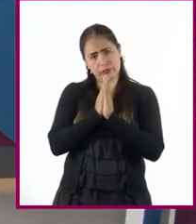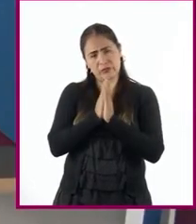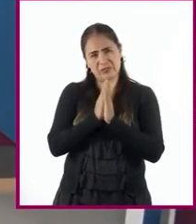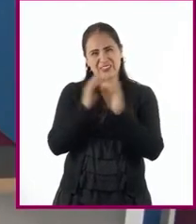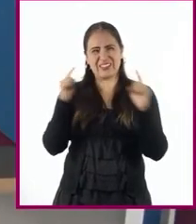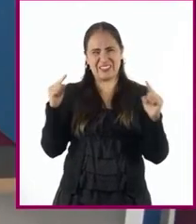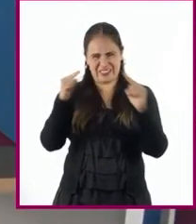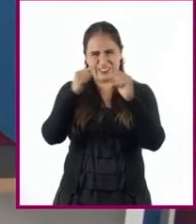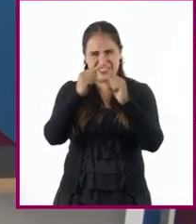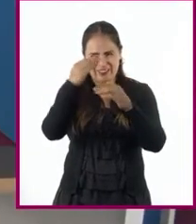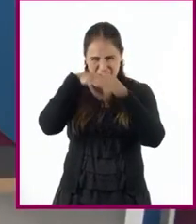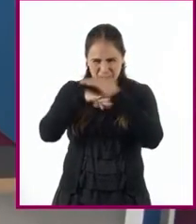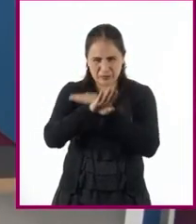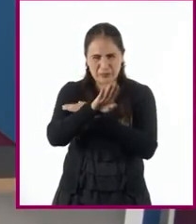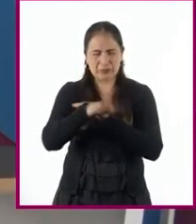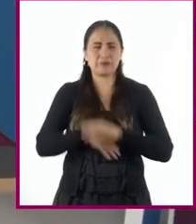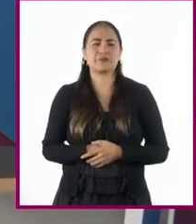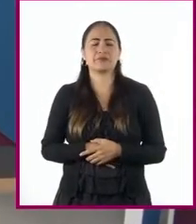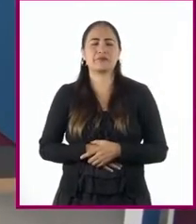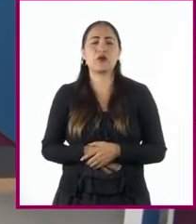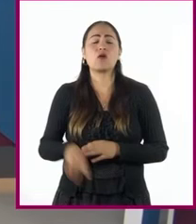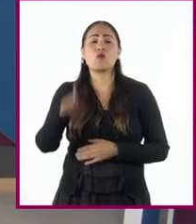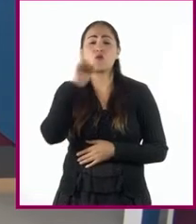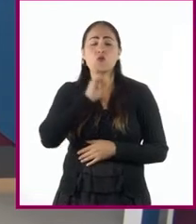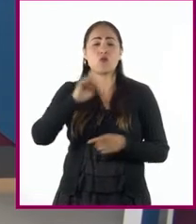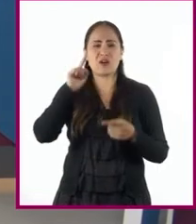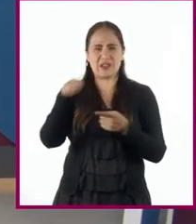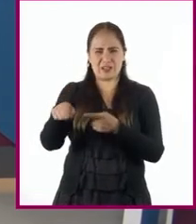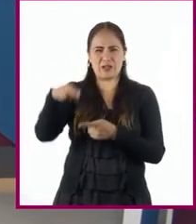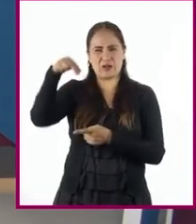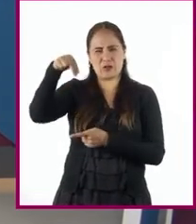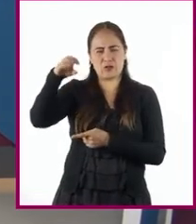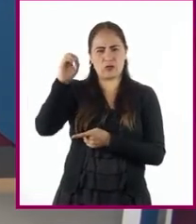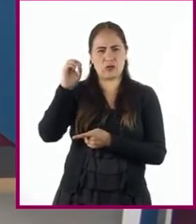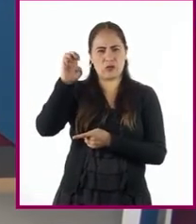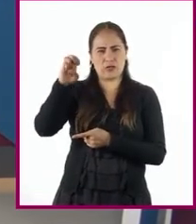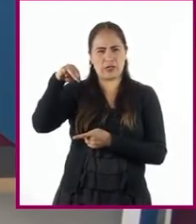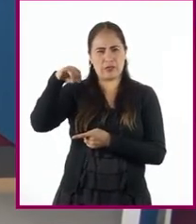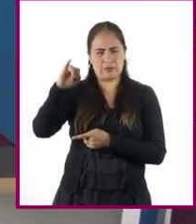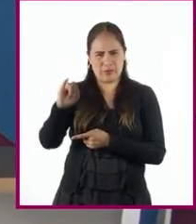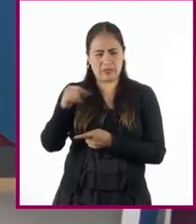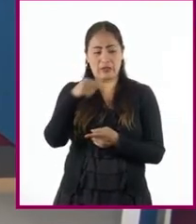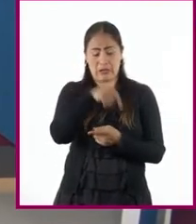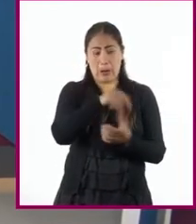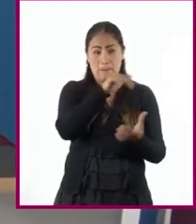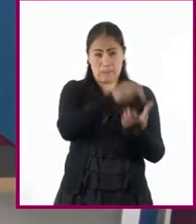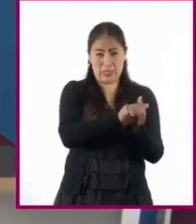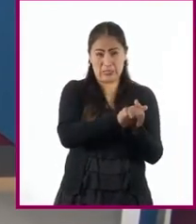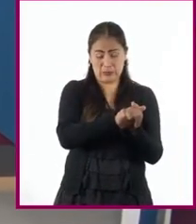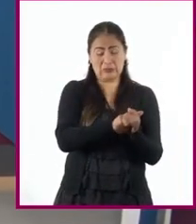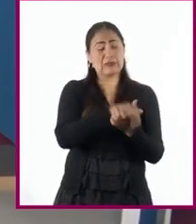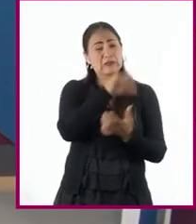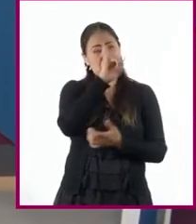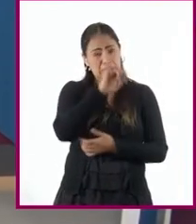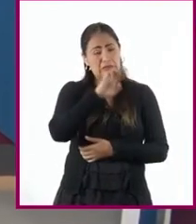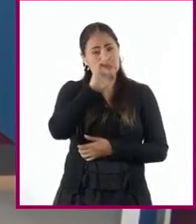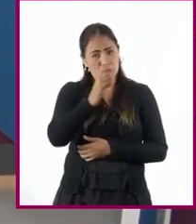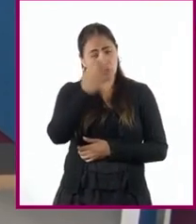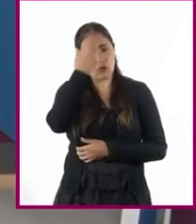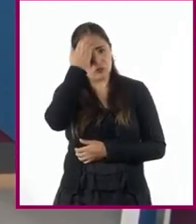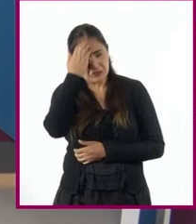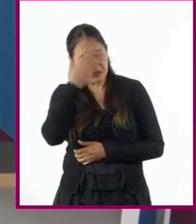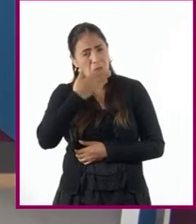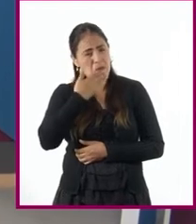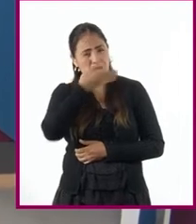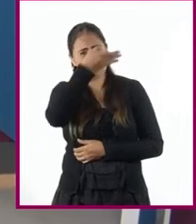El primero, de acuerdo con Noemi Quesada, representaba la única oportunidad de ser reconocida socialmente